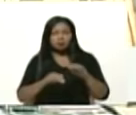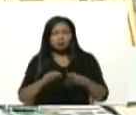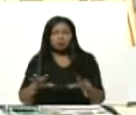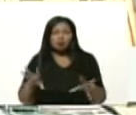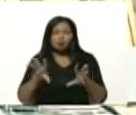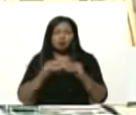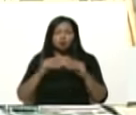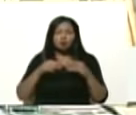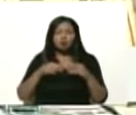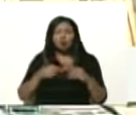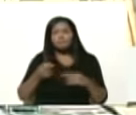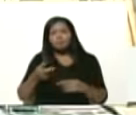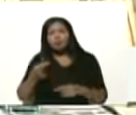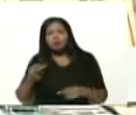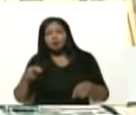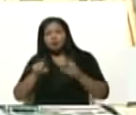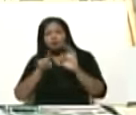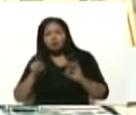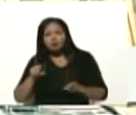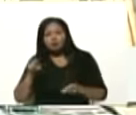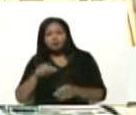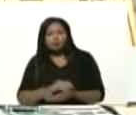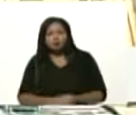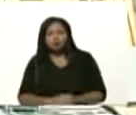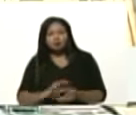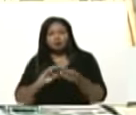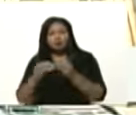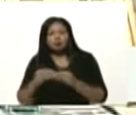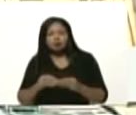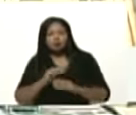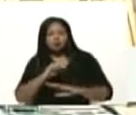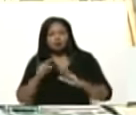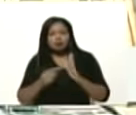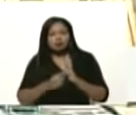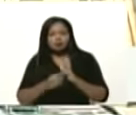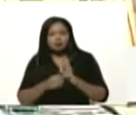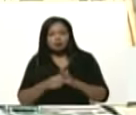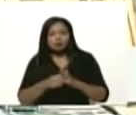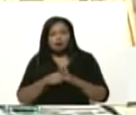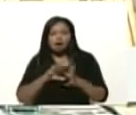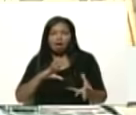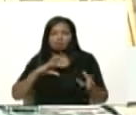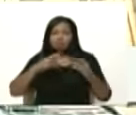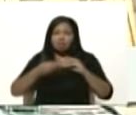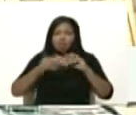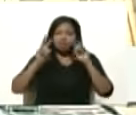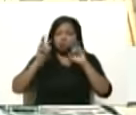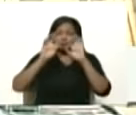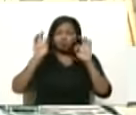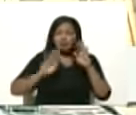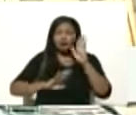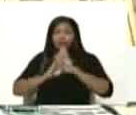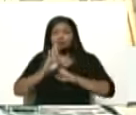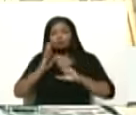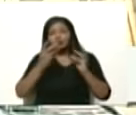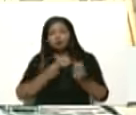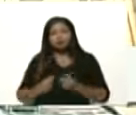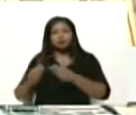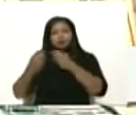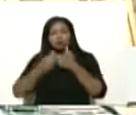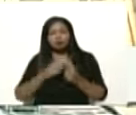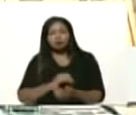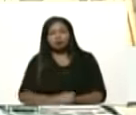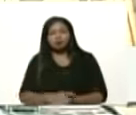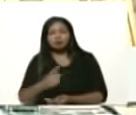nuestra moneda, arreglarla, completarla, adaptarla a la nueva etapa de crecimiento económico que